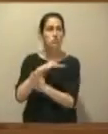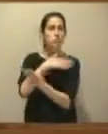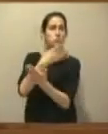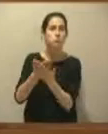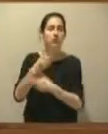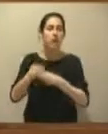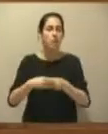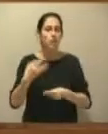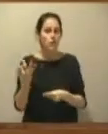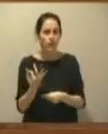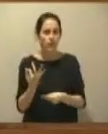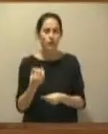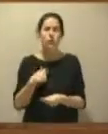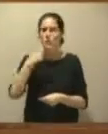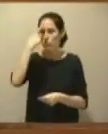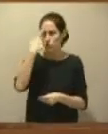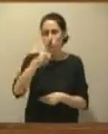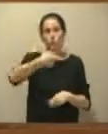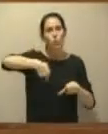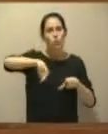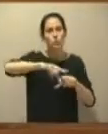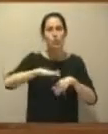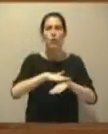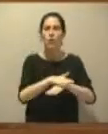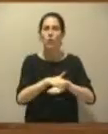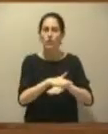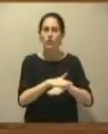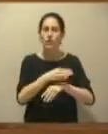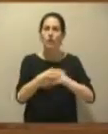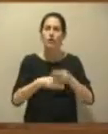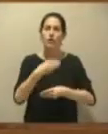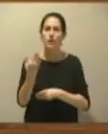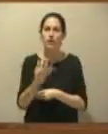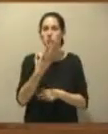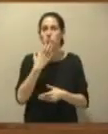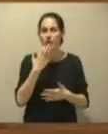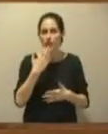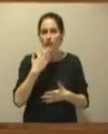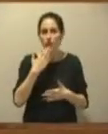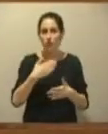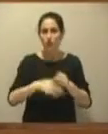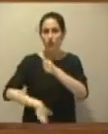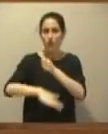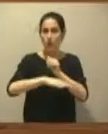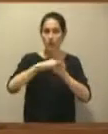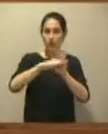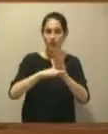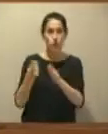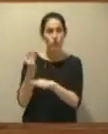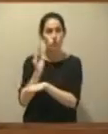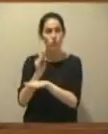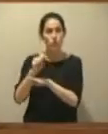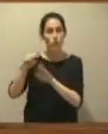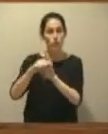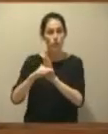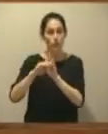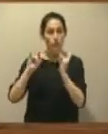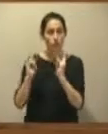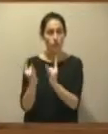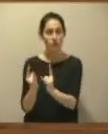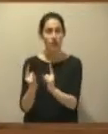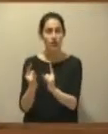conocemos que ustedes lo que han hecho ha sido, por ejemplo, en las bases de las subvenciones del programa forestal